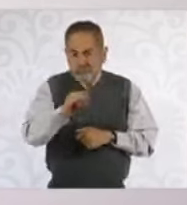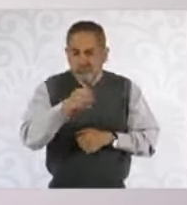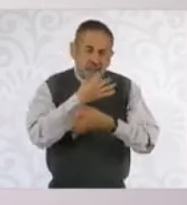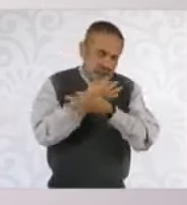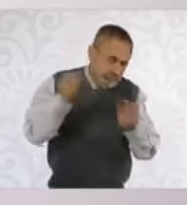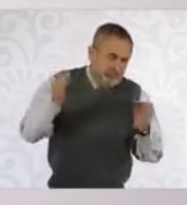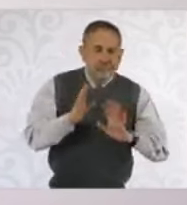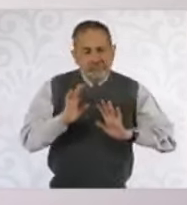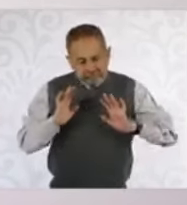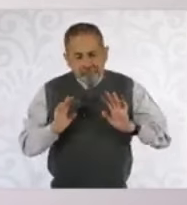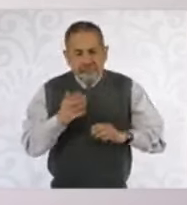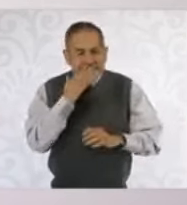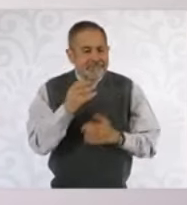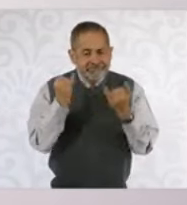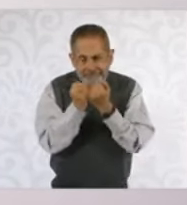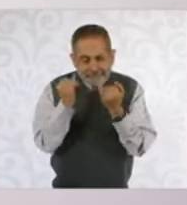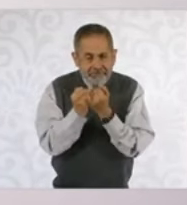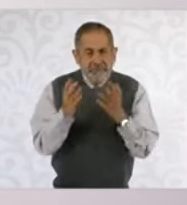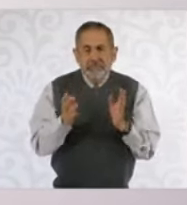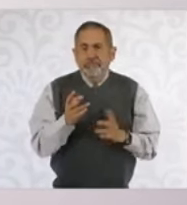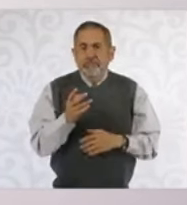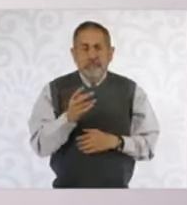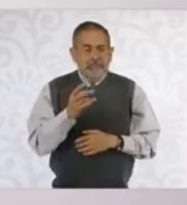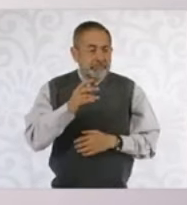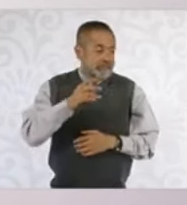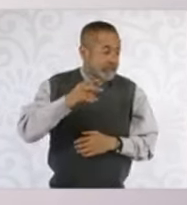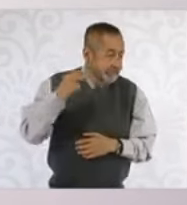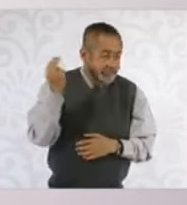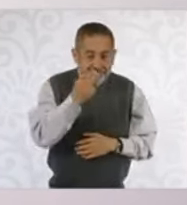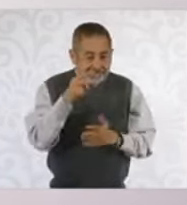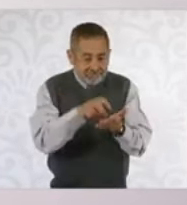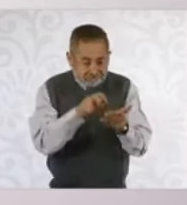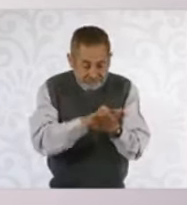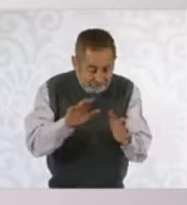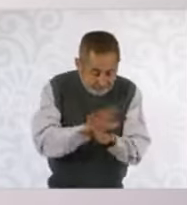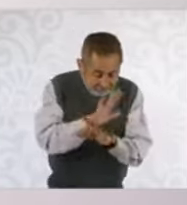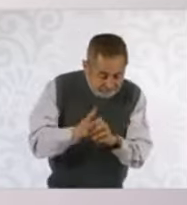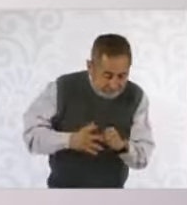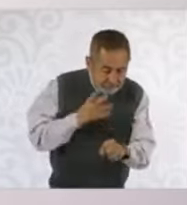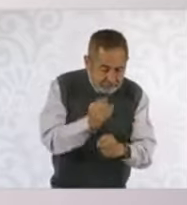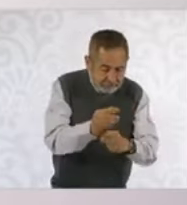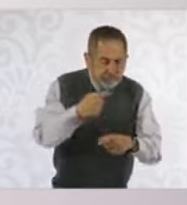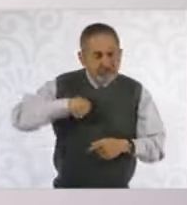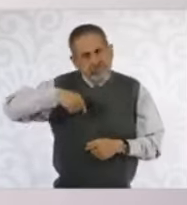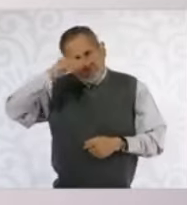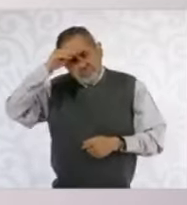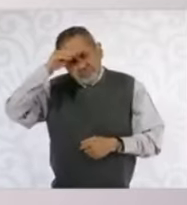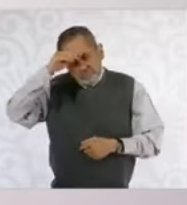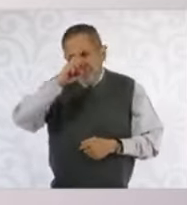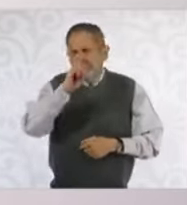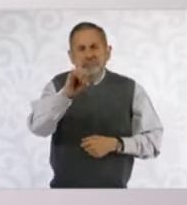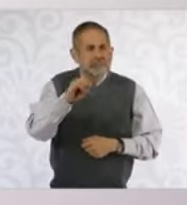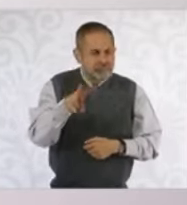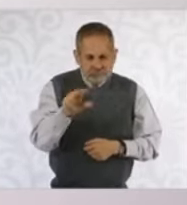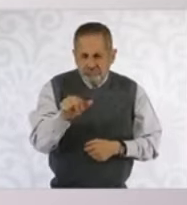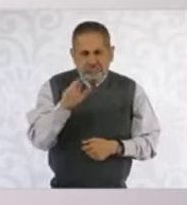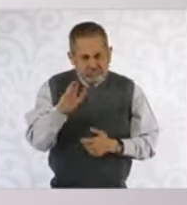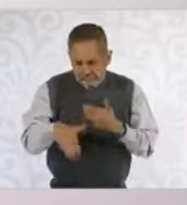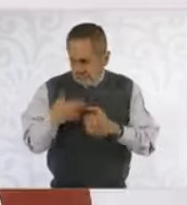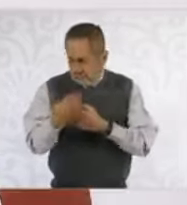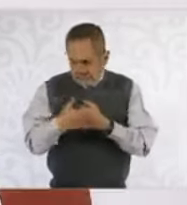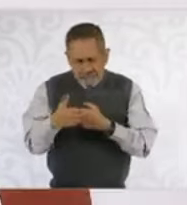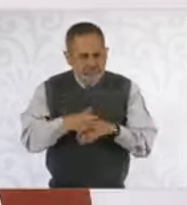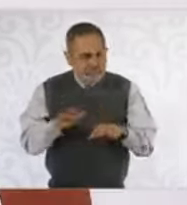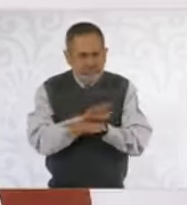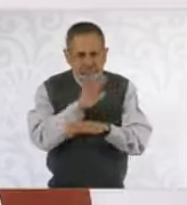si son necesarias reformas adicionales, pues lo estaremos trabajando a lo largo del próximo año.